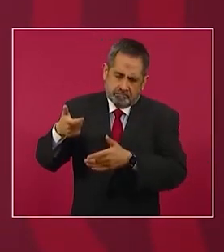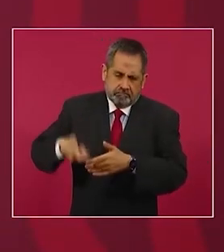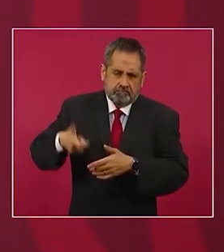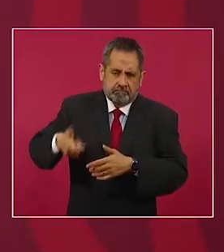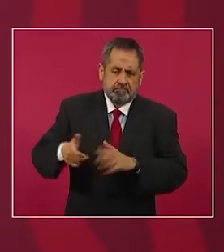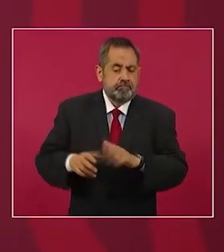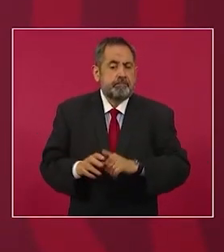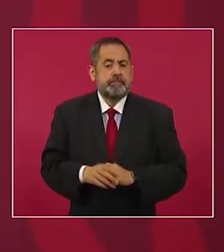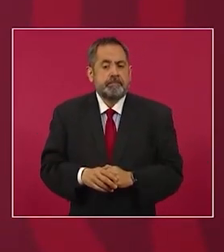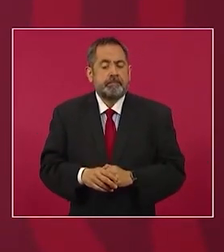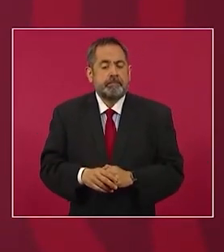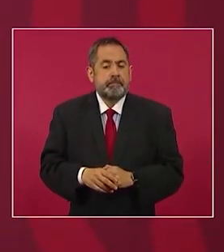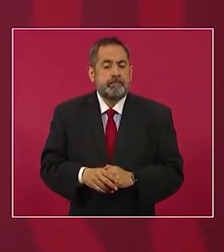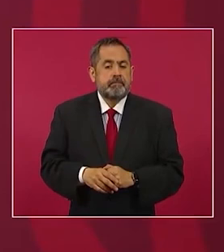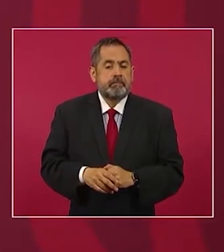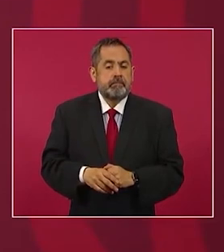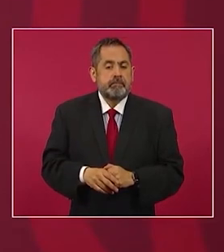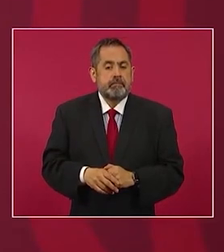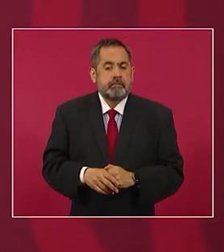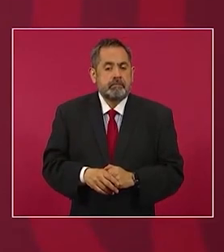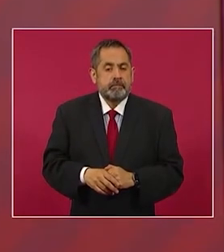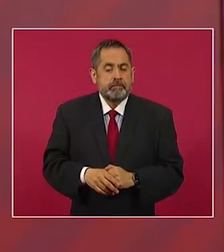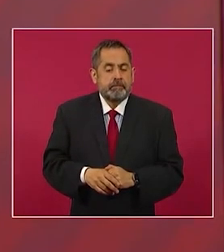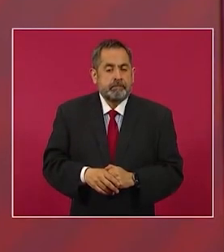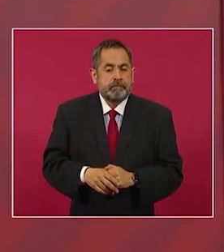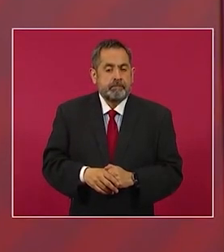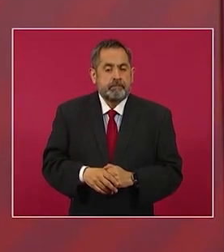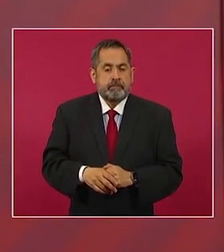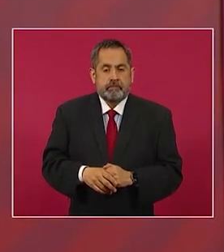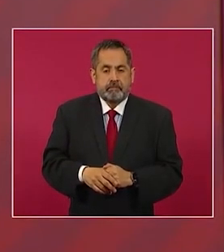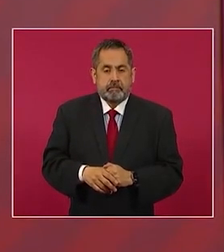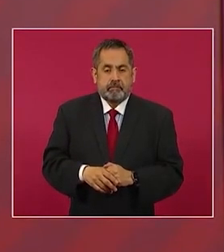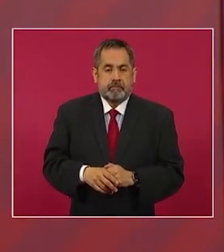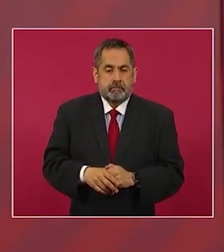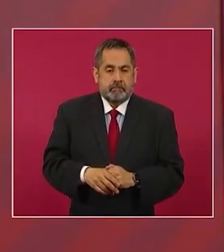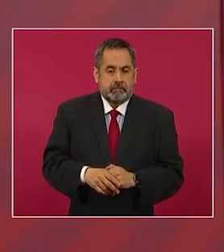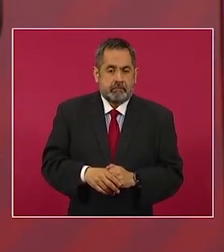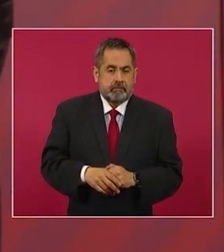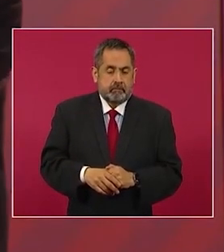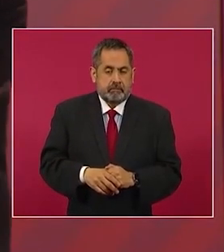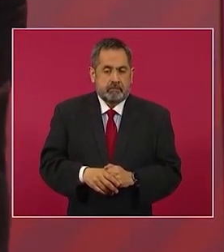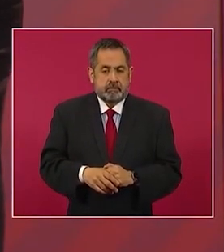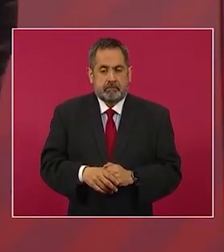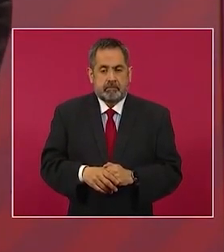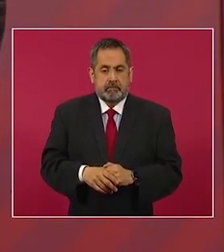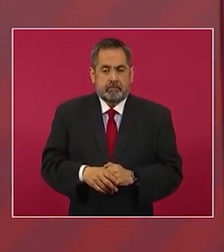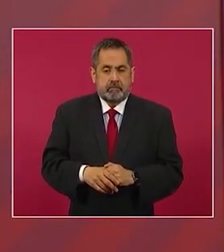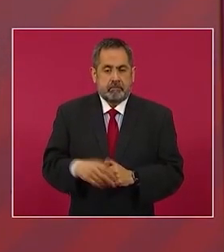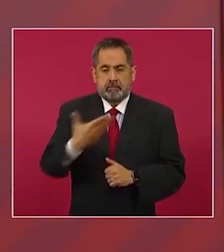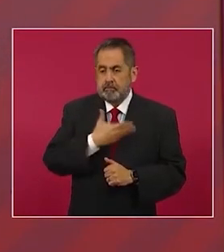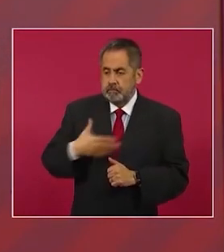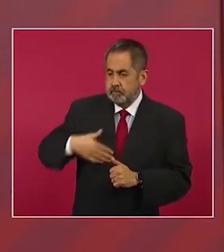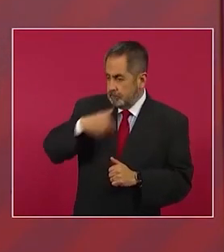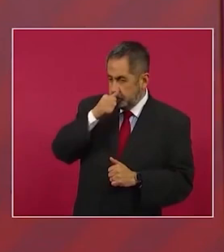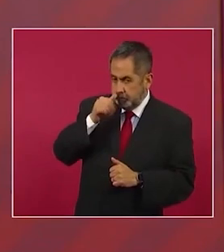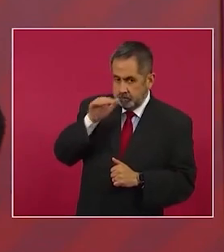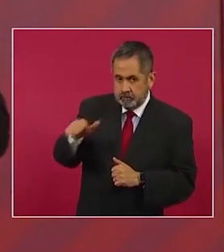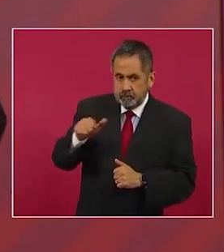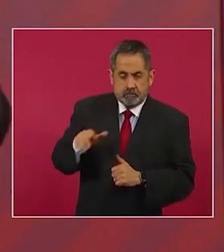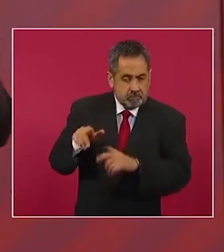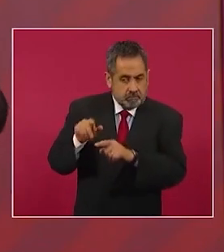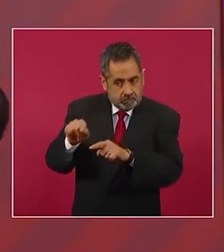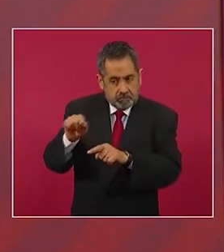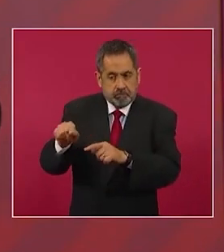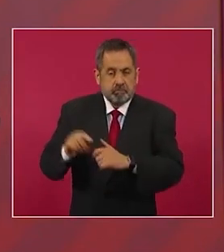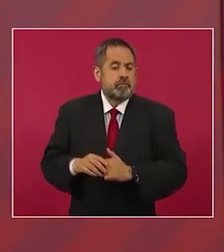el presidente Juárez, queremos